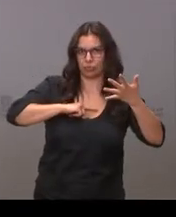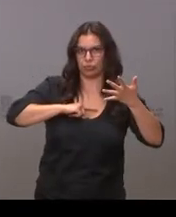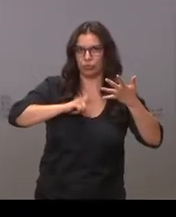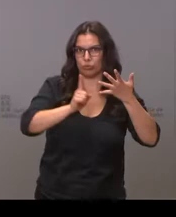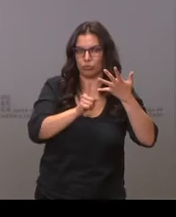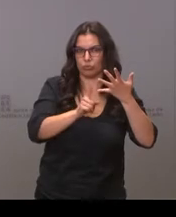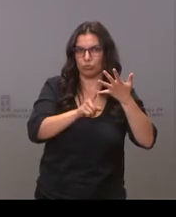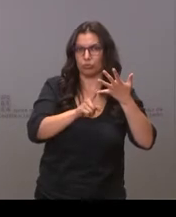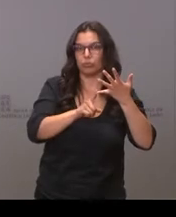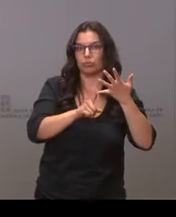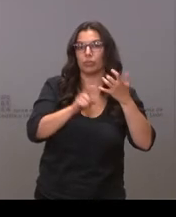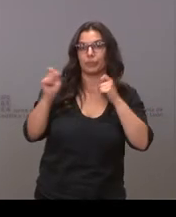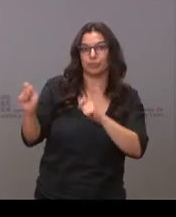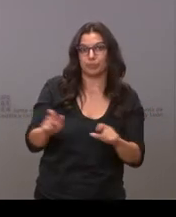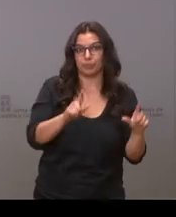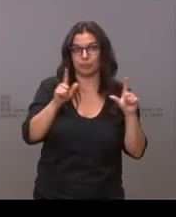Y pasa a la siguiente.